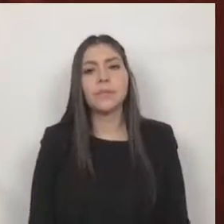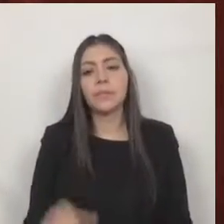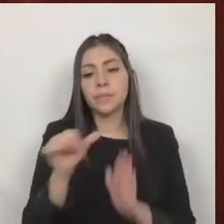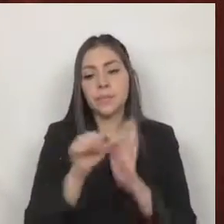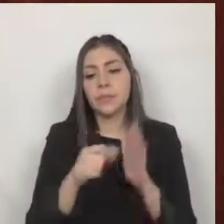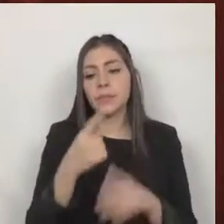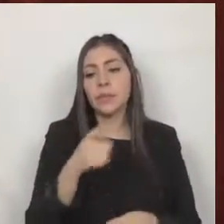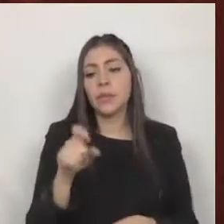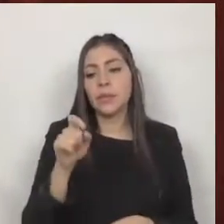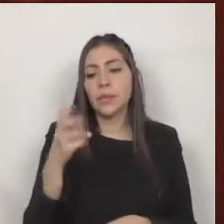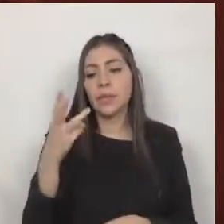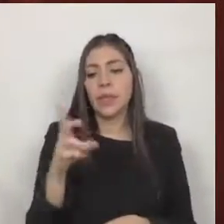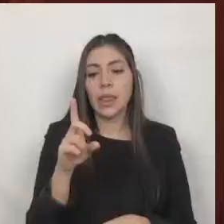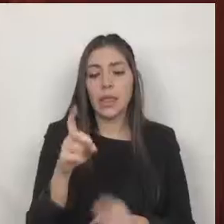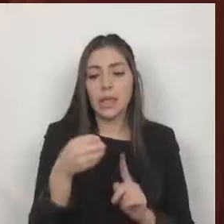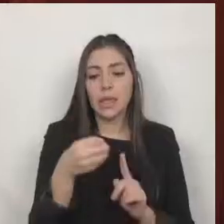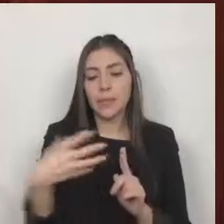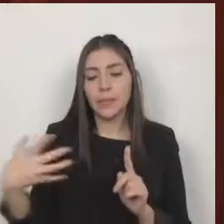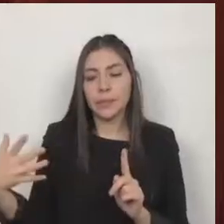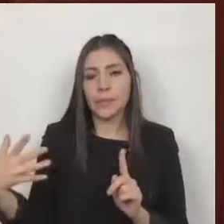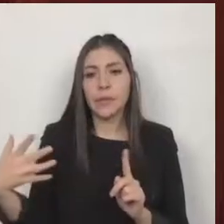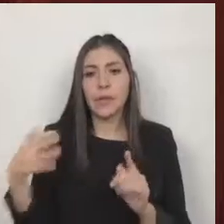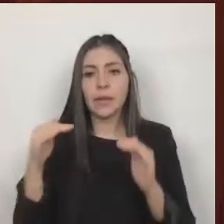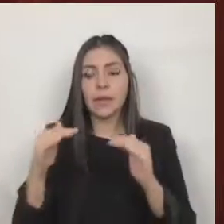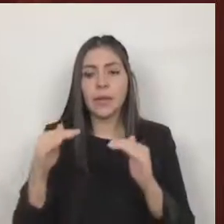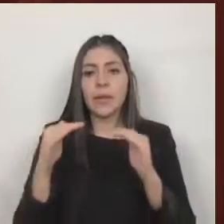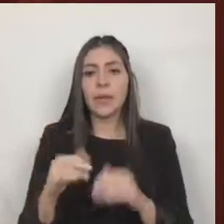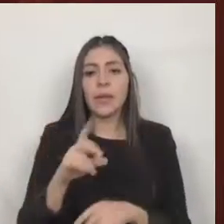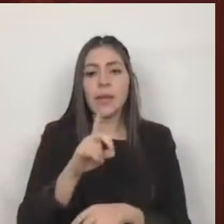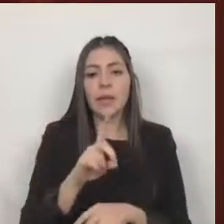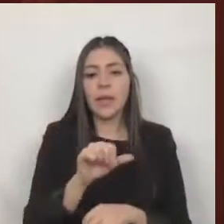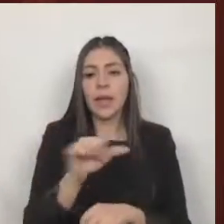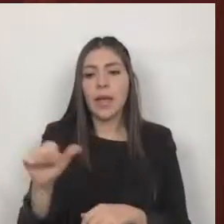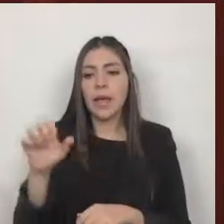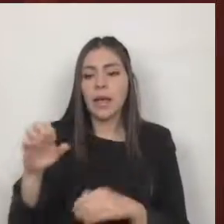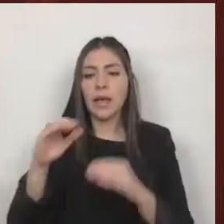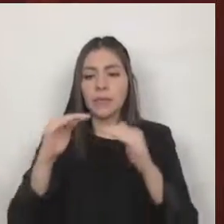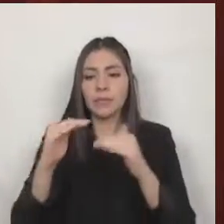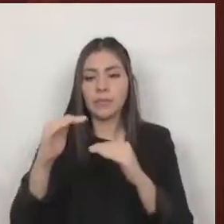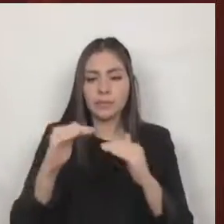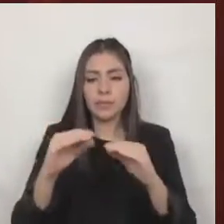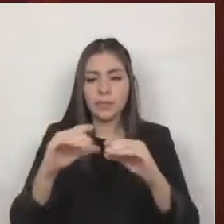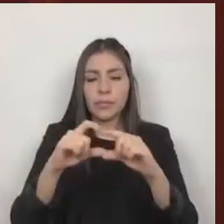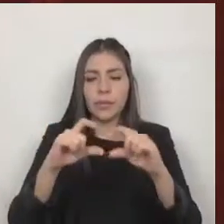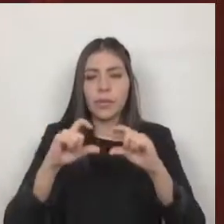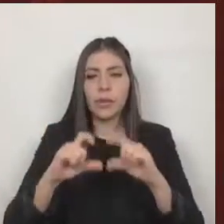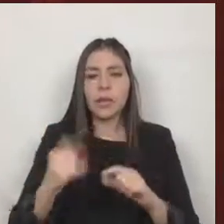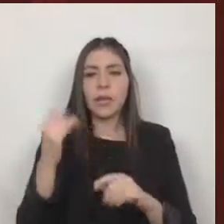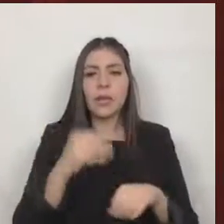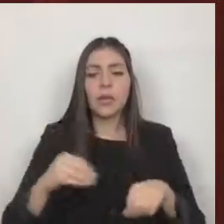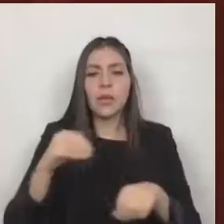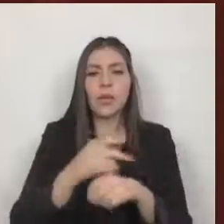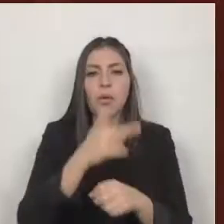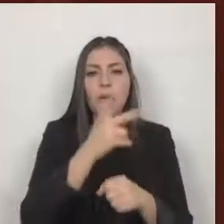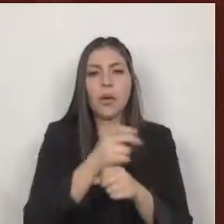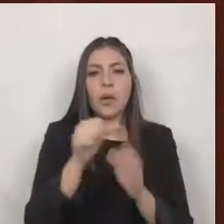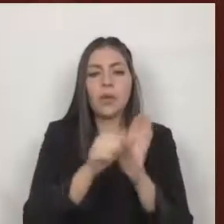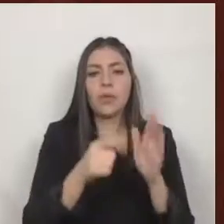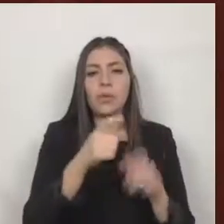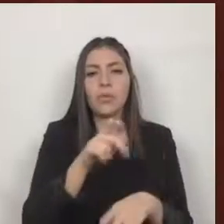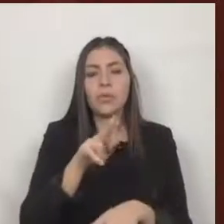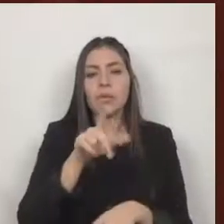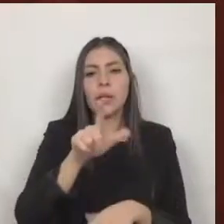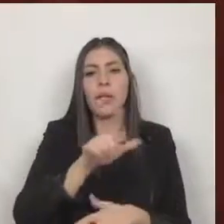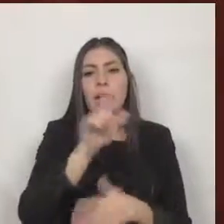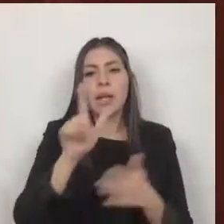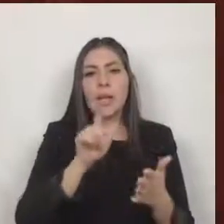recorriéndose en la actual de ae y se adiciona la fracción octava al artículo 87 de la ley orgánica municipal del estado de